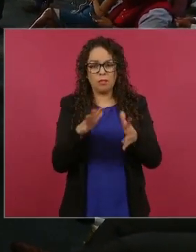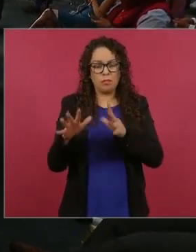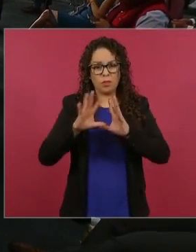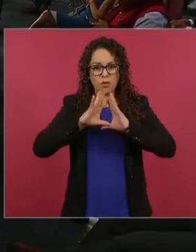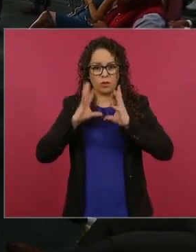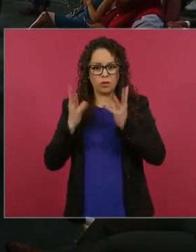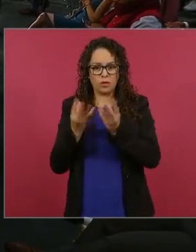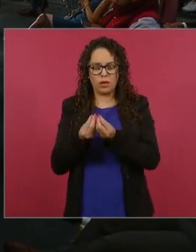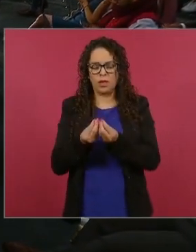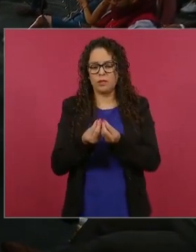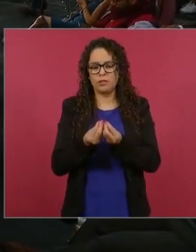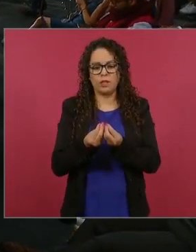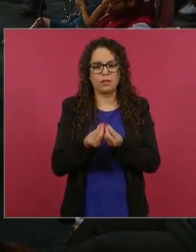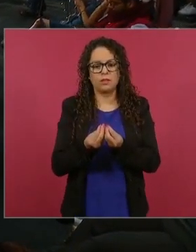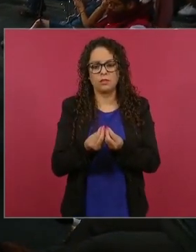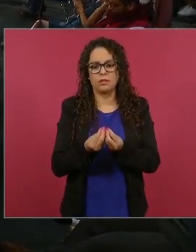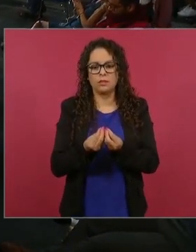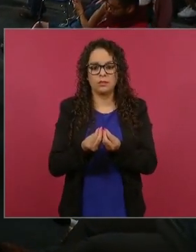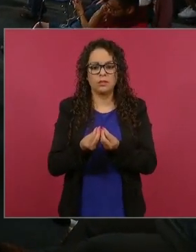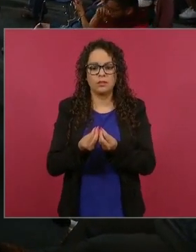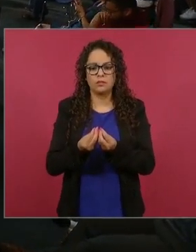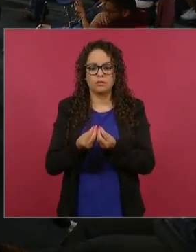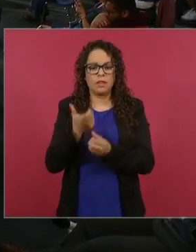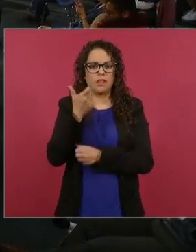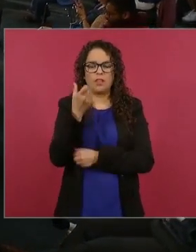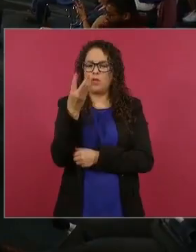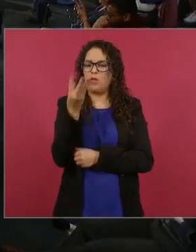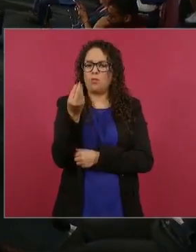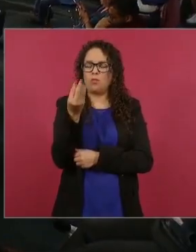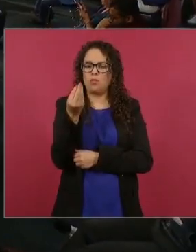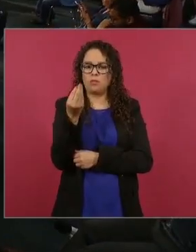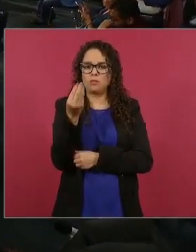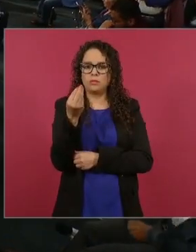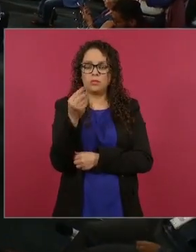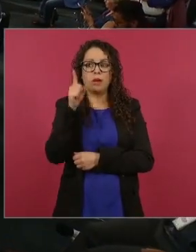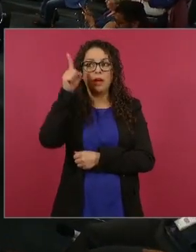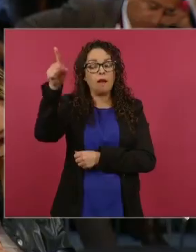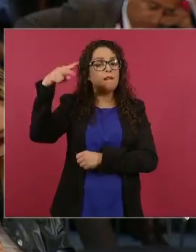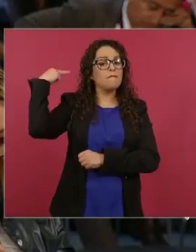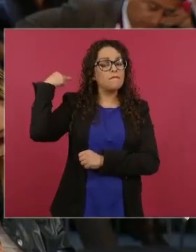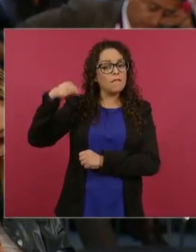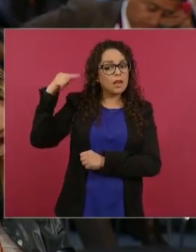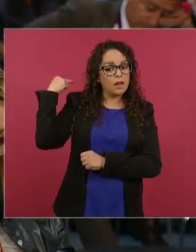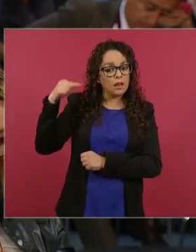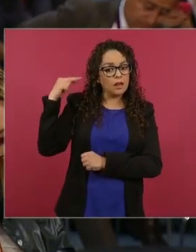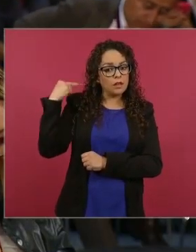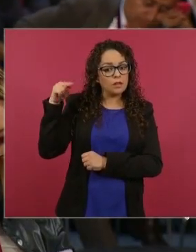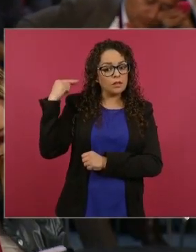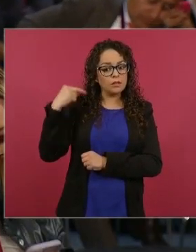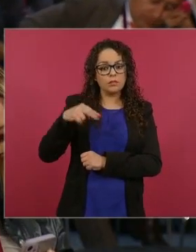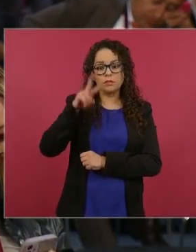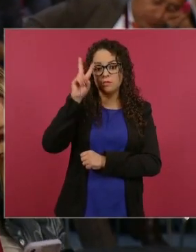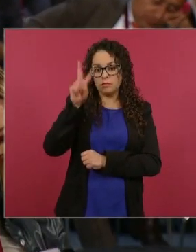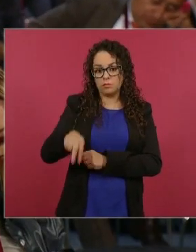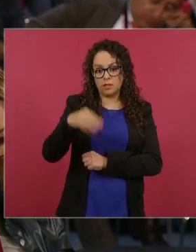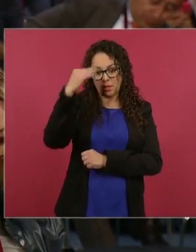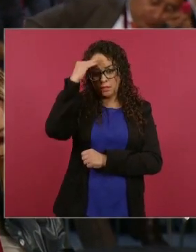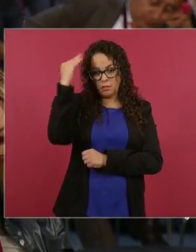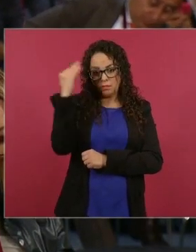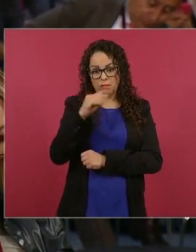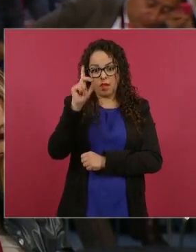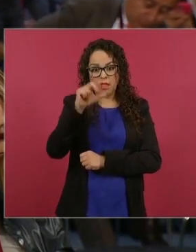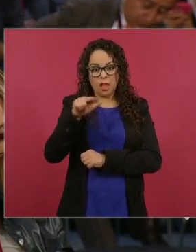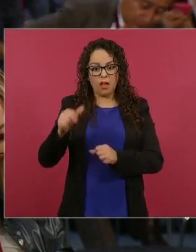millones de pesos al muelle 9 del puerto de Veracruz dañado severamente además en maniobra ilegal y de